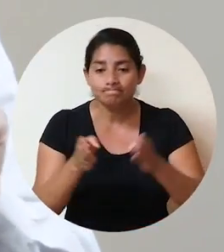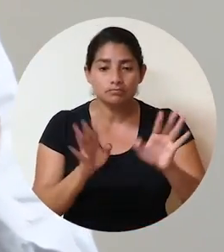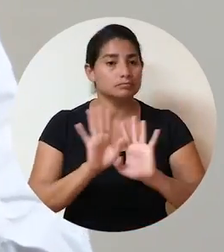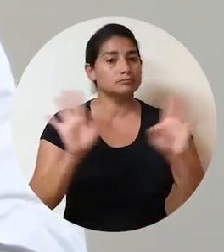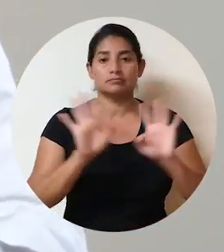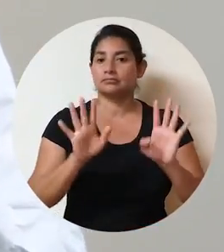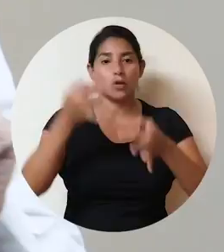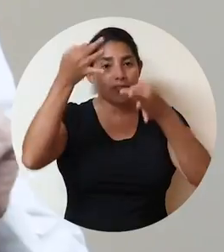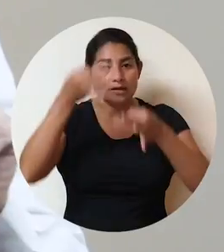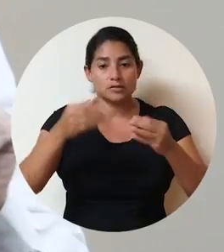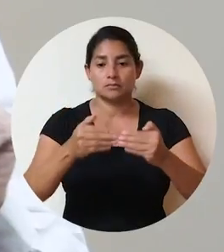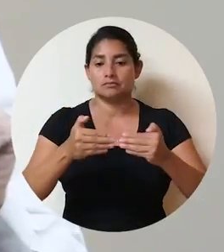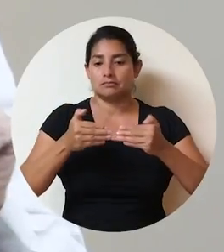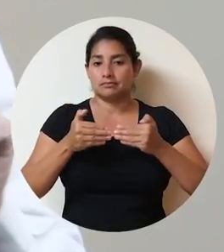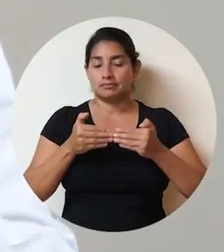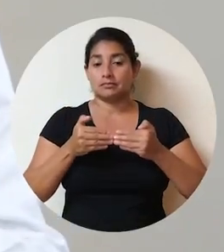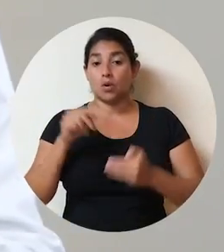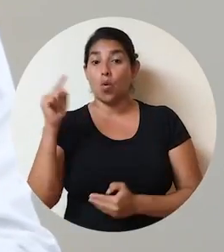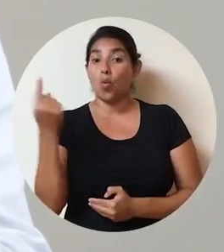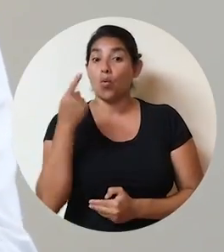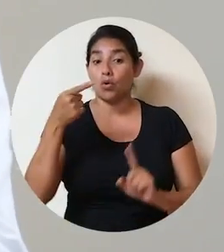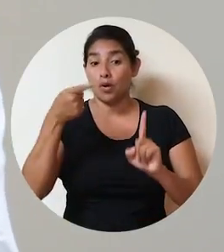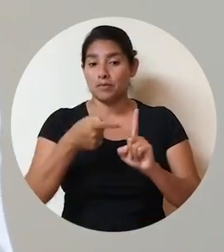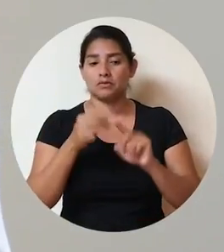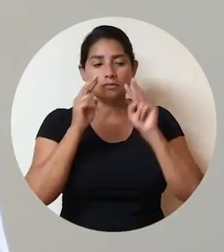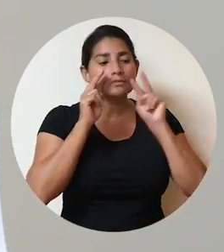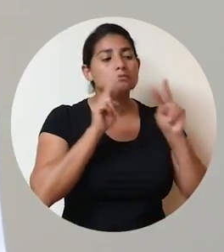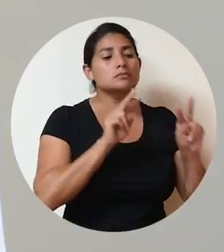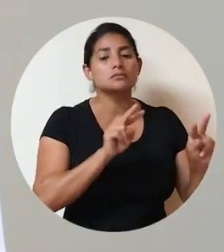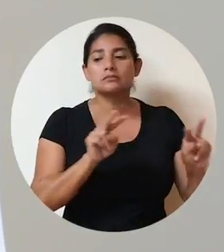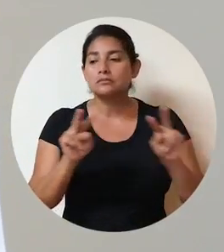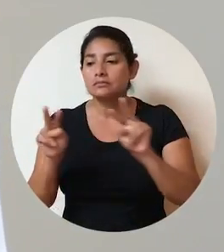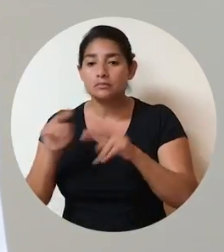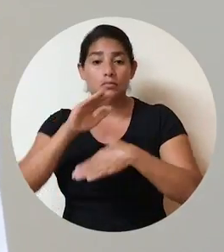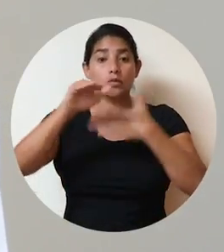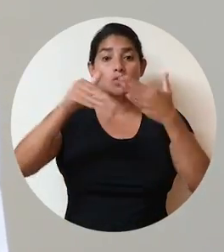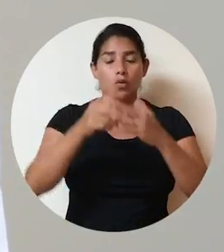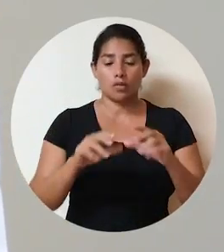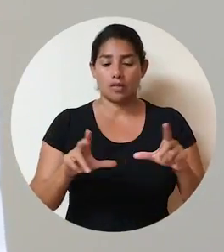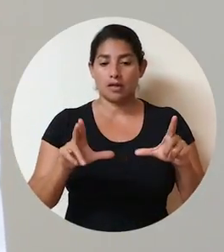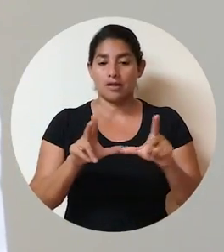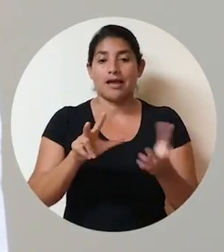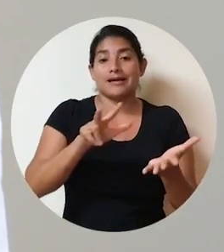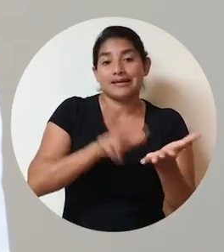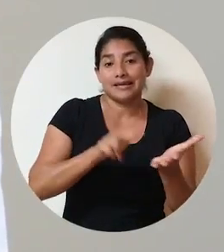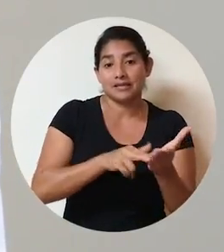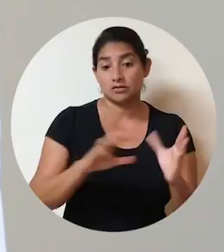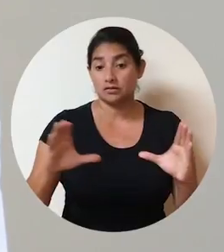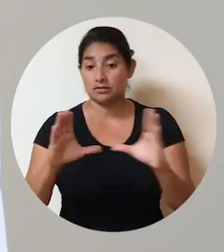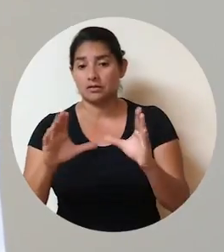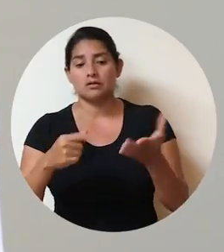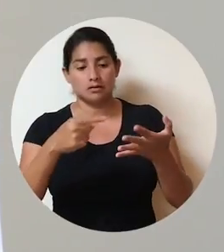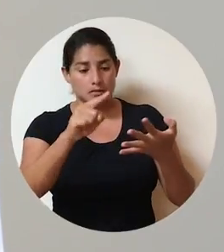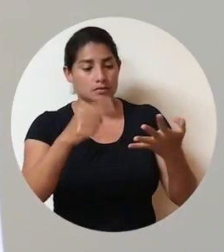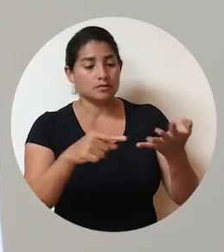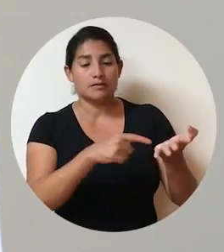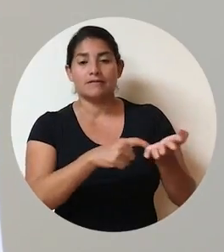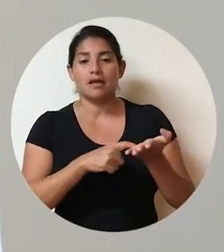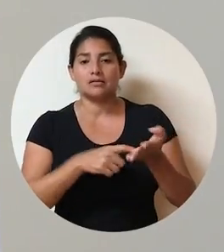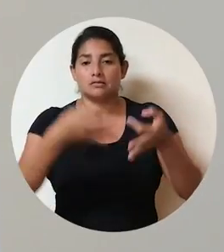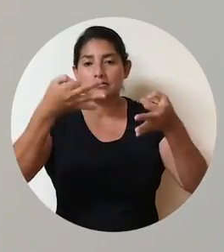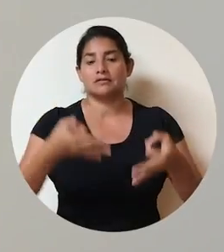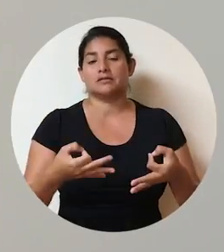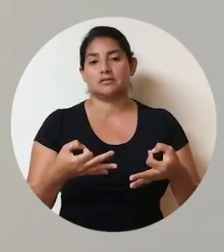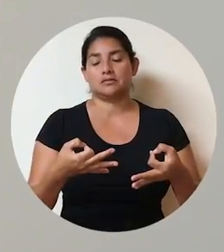interviene en esa decisión. Lo único que supervisará es que la acreditación cumpla con los